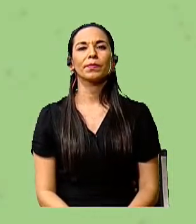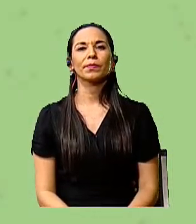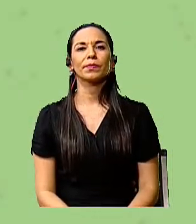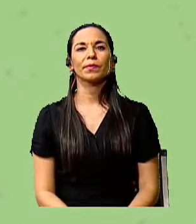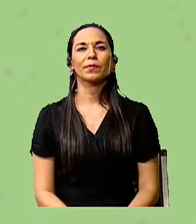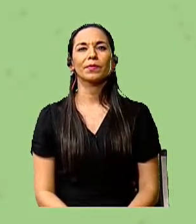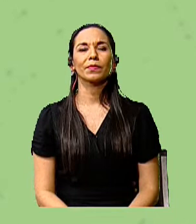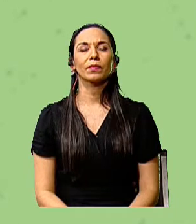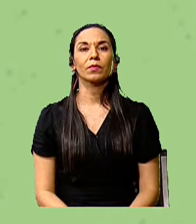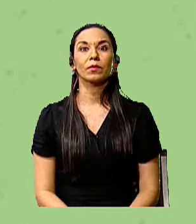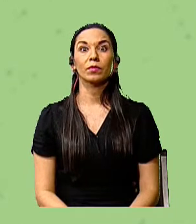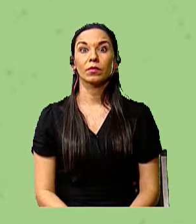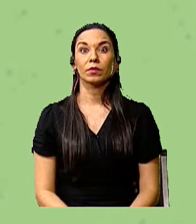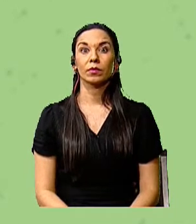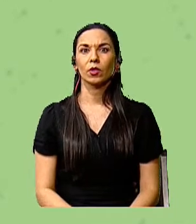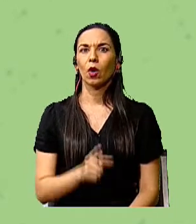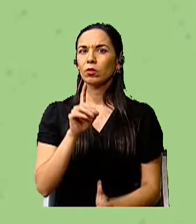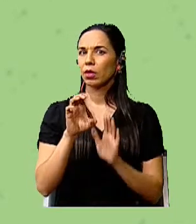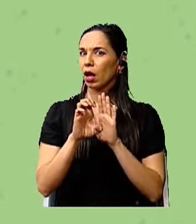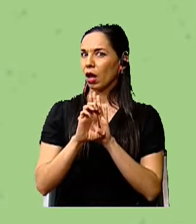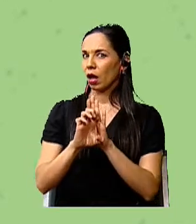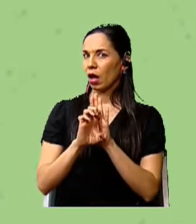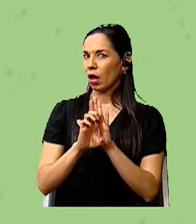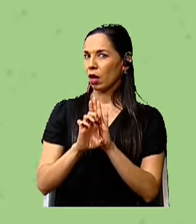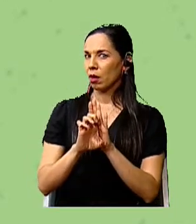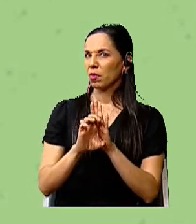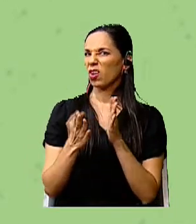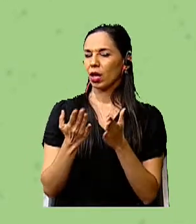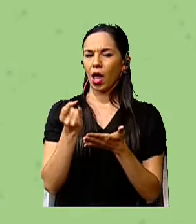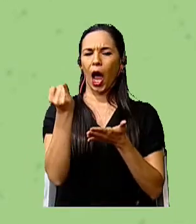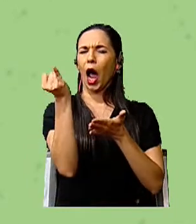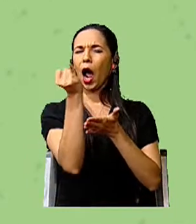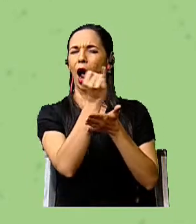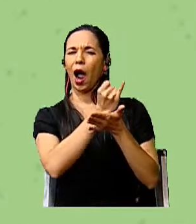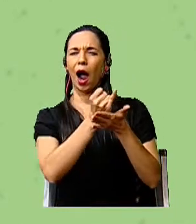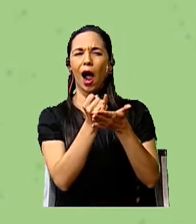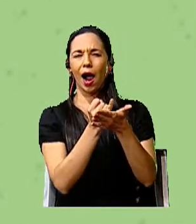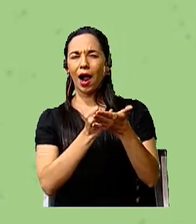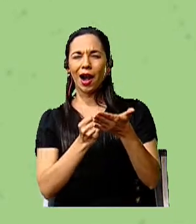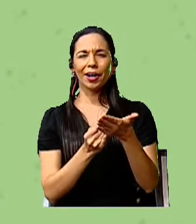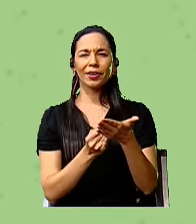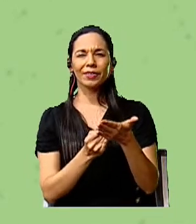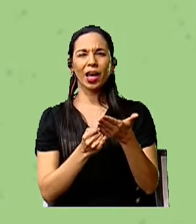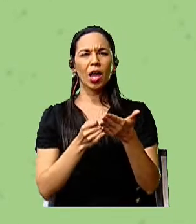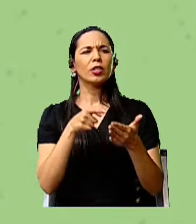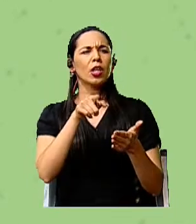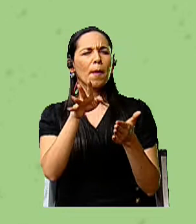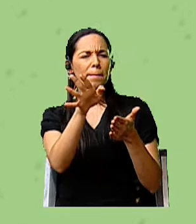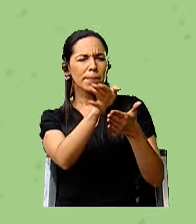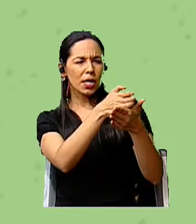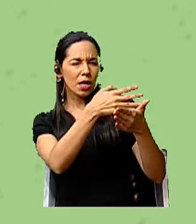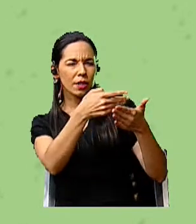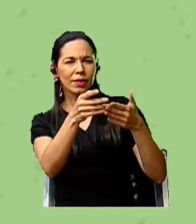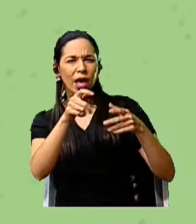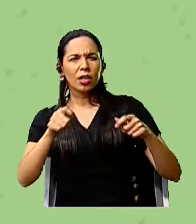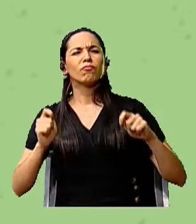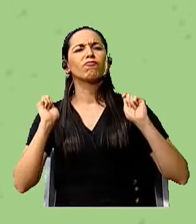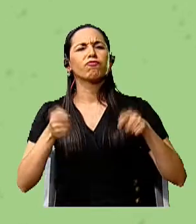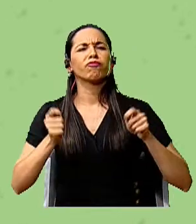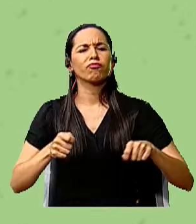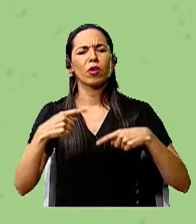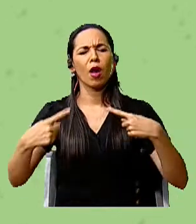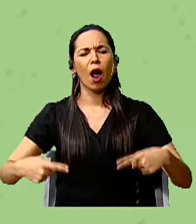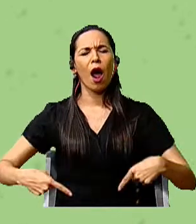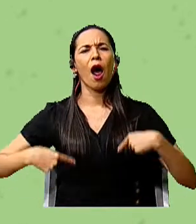Uno de esos ejemplos es el arte y destreza de pintar carretas, llenas de